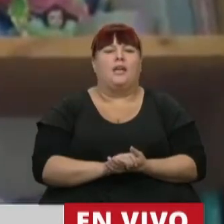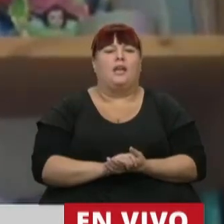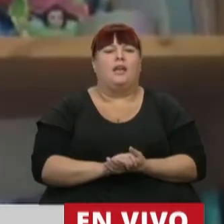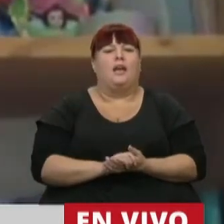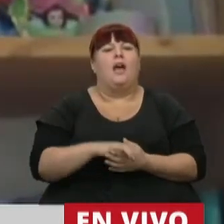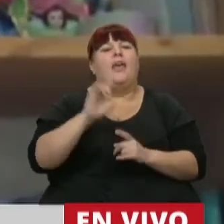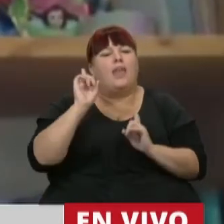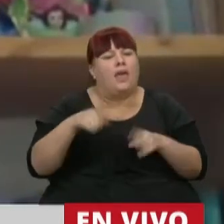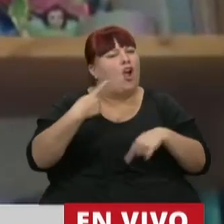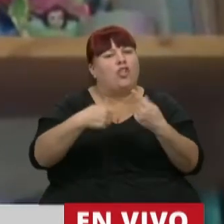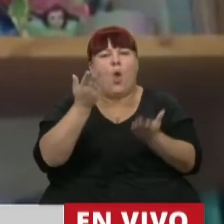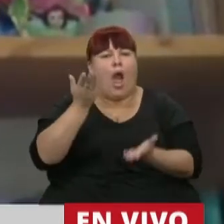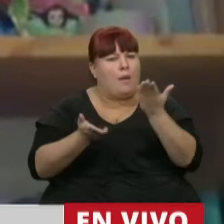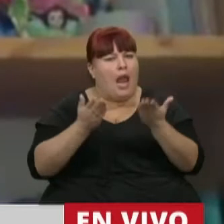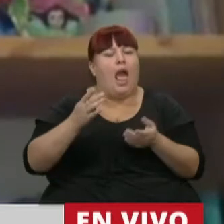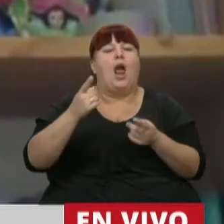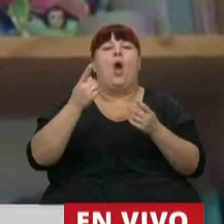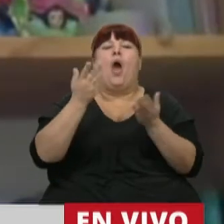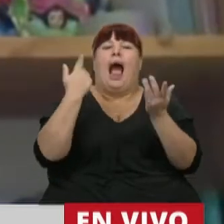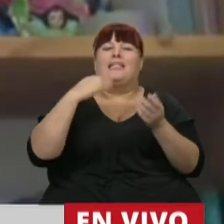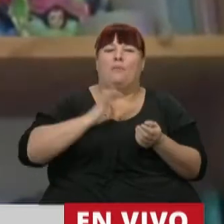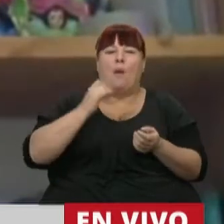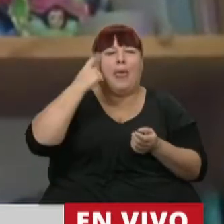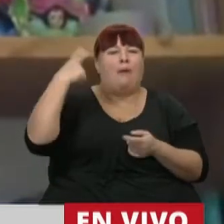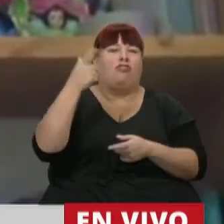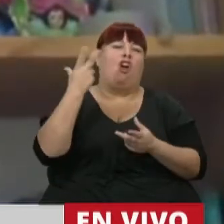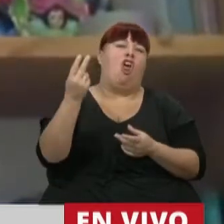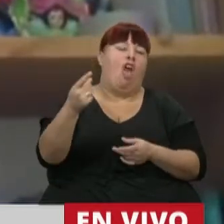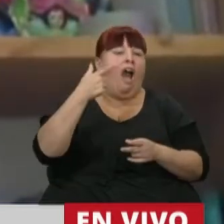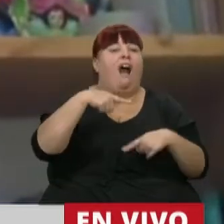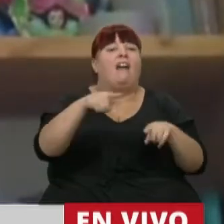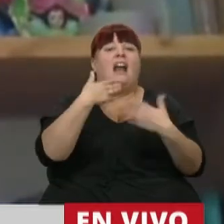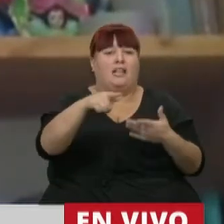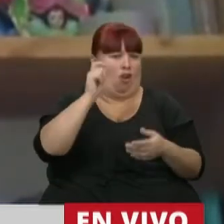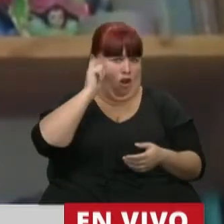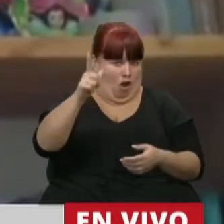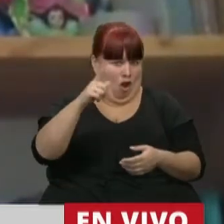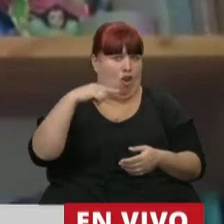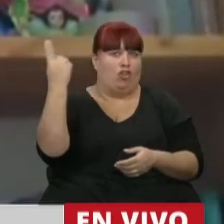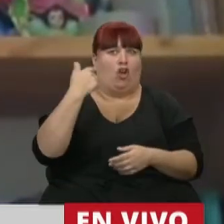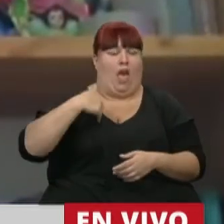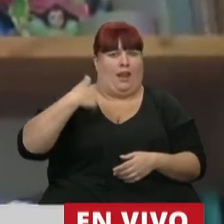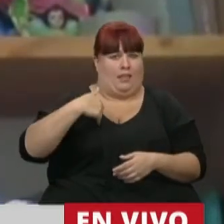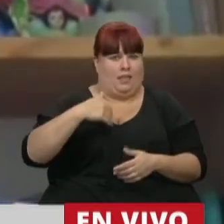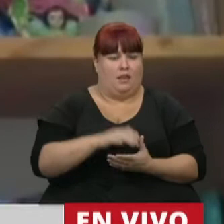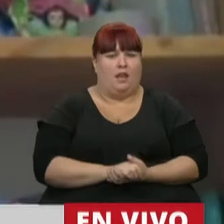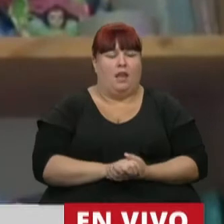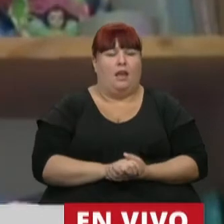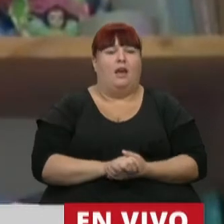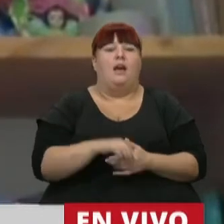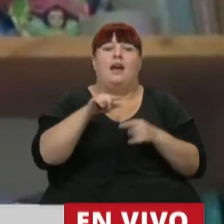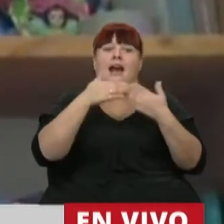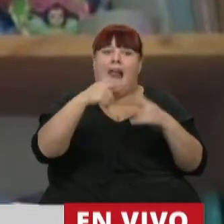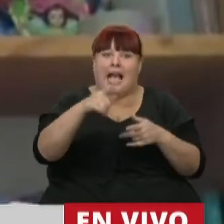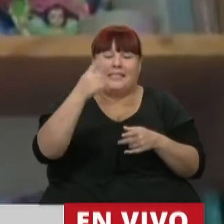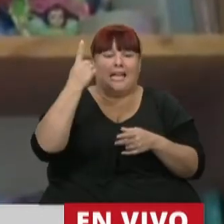dejemos de evaluar. Las pruebas de aprender resistidas por muchos fueron un gran logro de todos los argentinos. Y a partir de